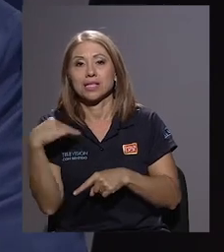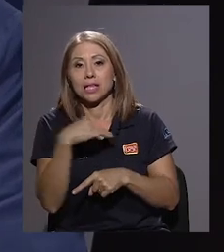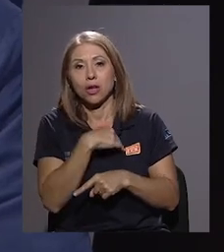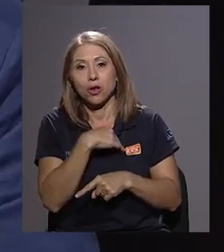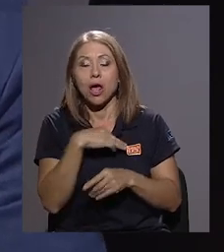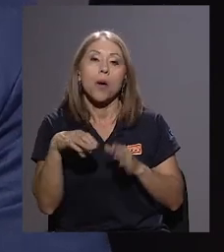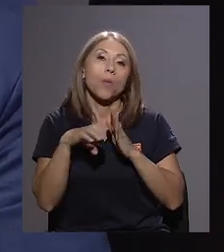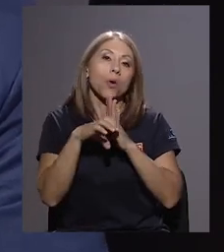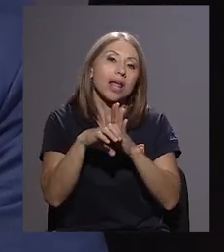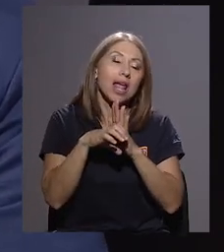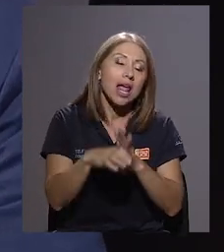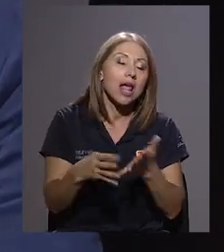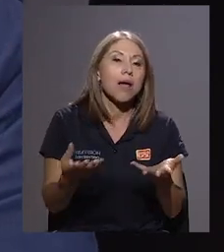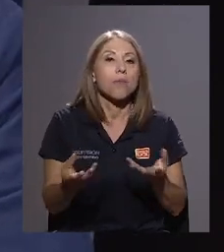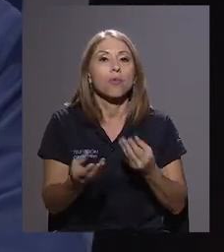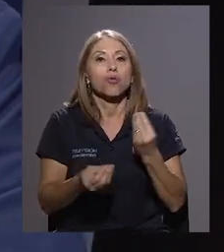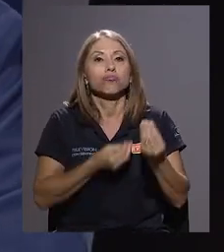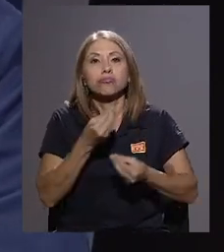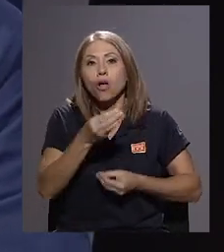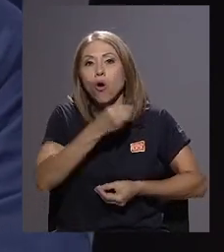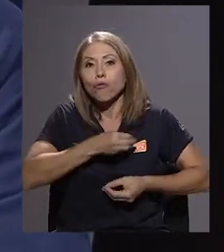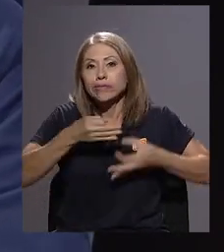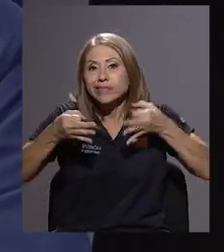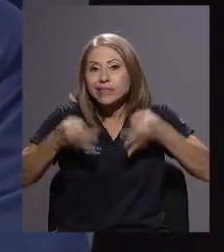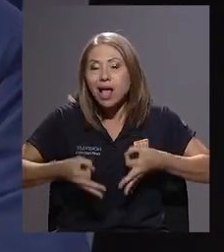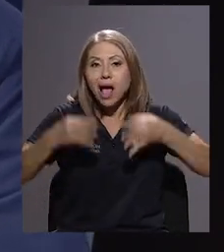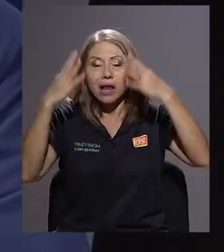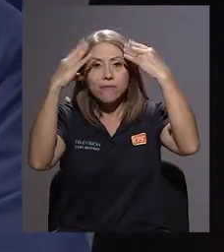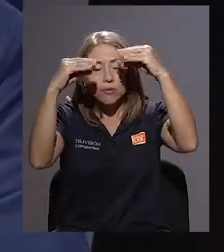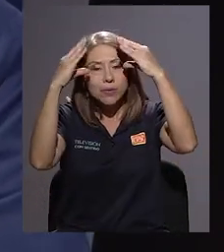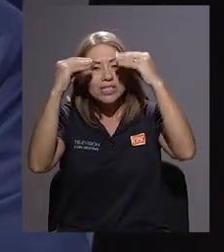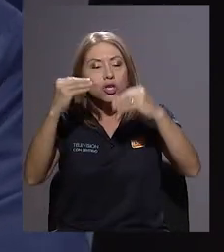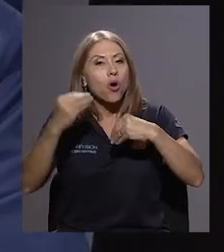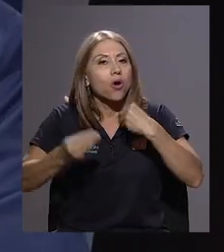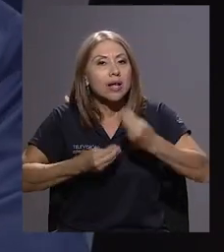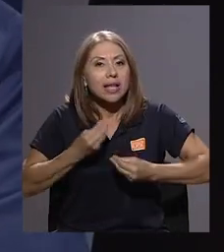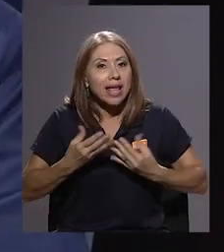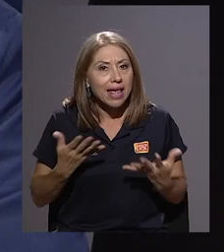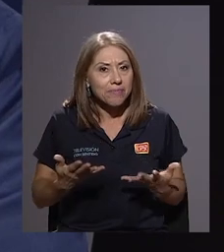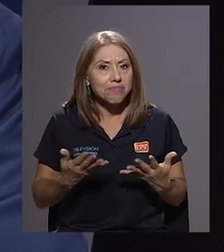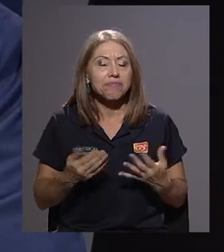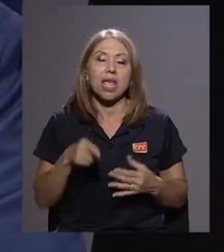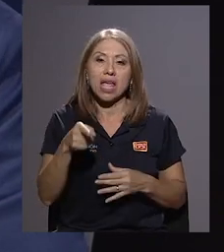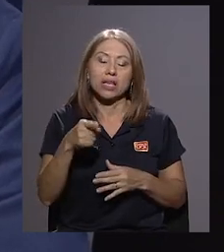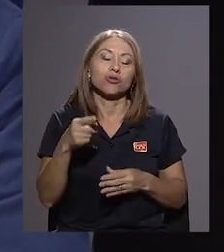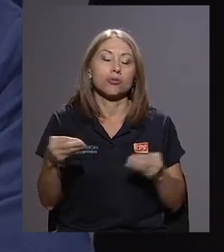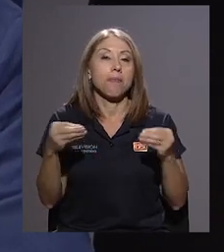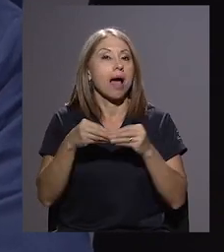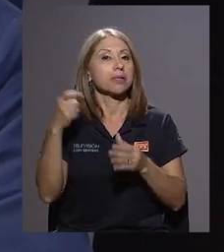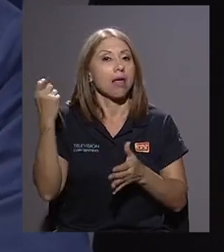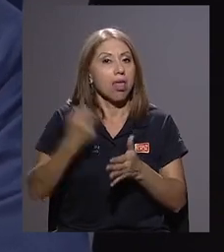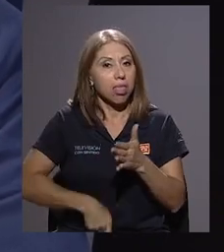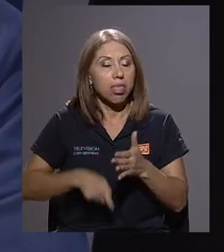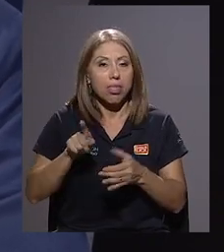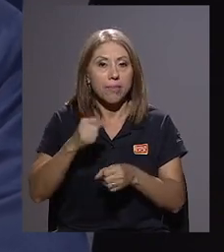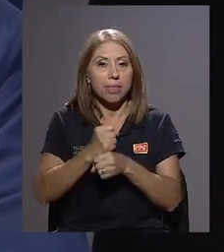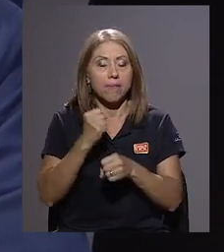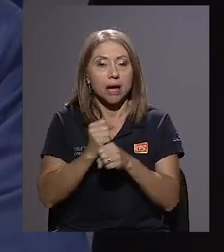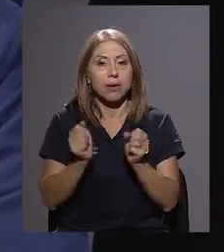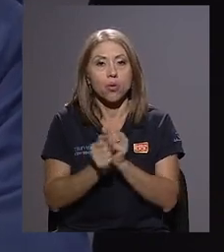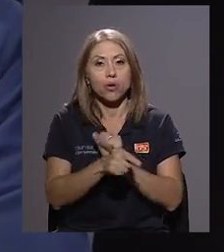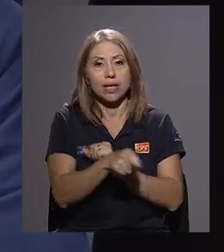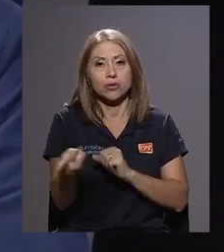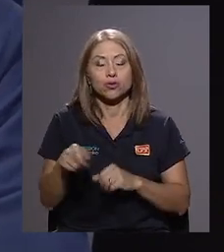el nombramiento oficial de la información que se da. Es una de las áreas de mejora más contundentes que hay que trabajar con ese grupo.